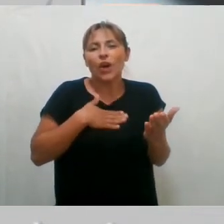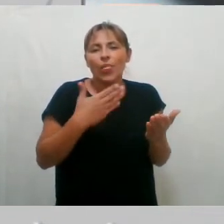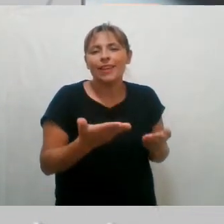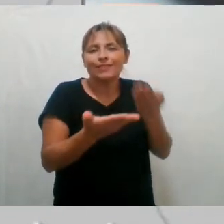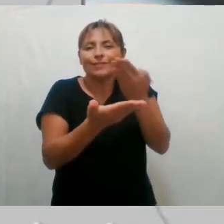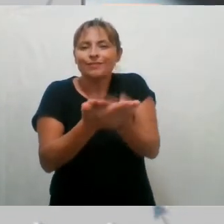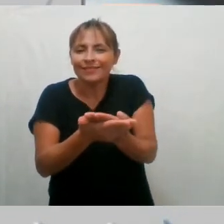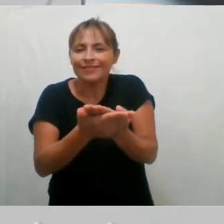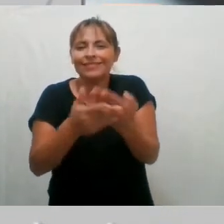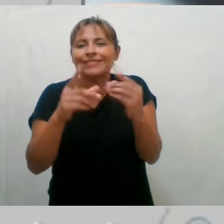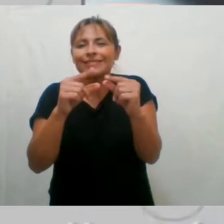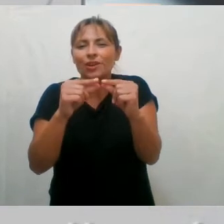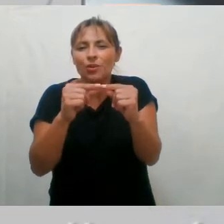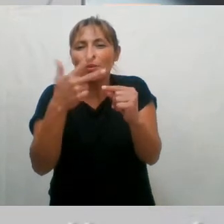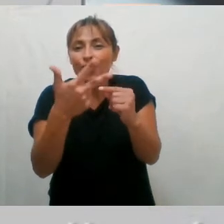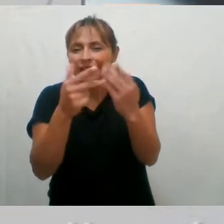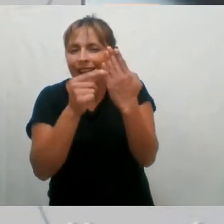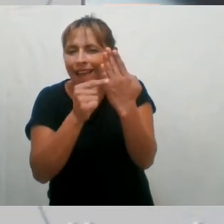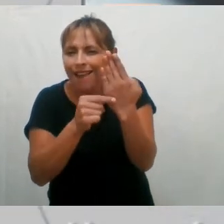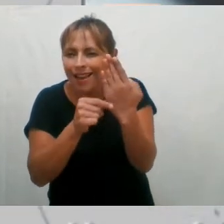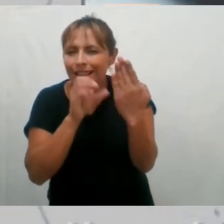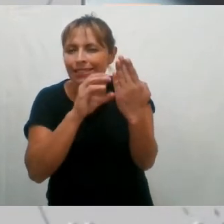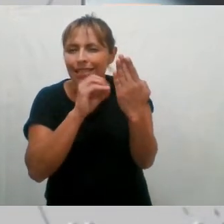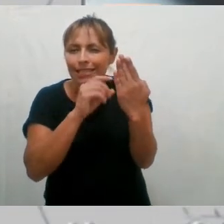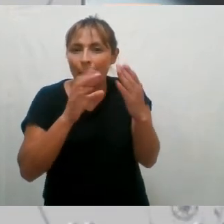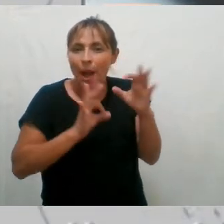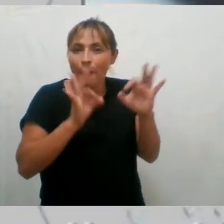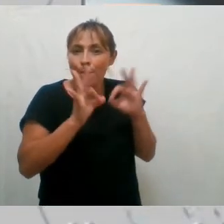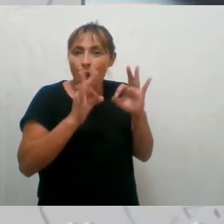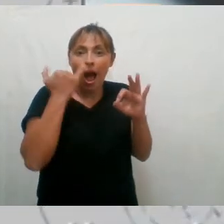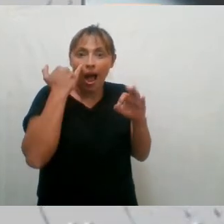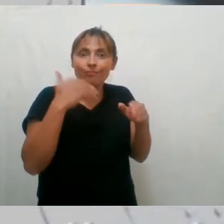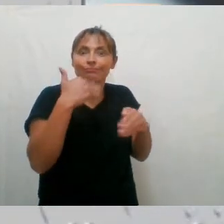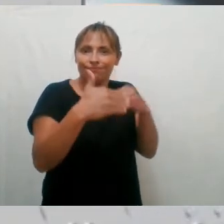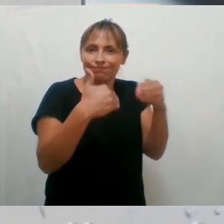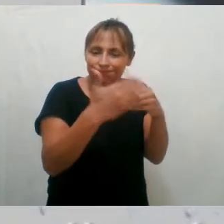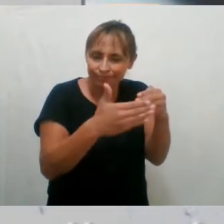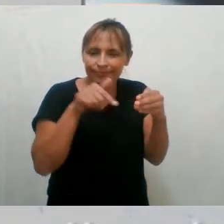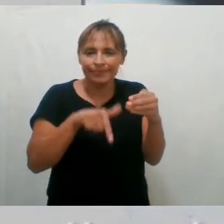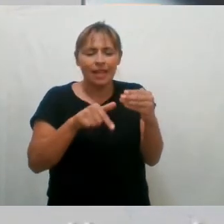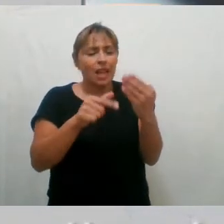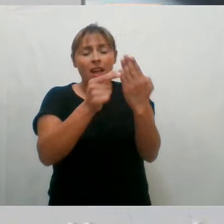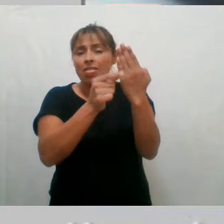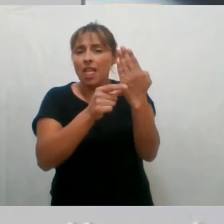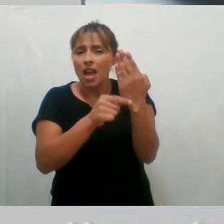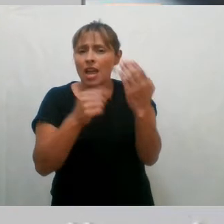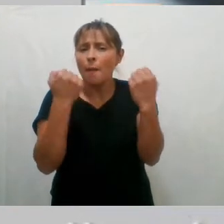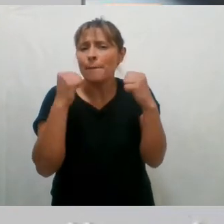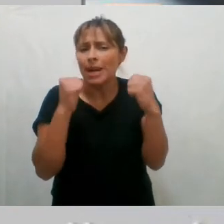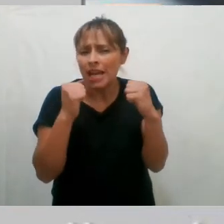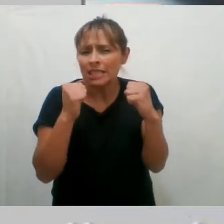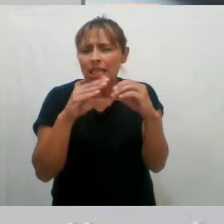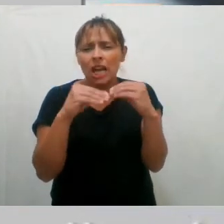Proyectar y Realizar. Una guía práctica con distintos capítulos, 7 capítulos en total, para poder ayudarnos